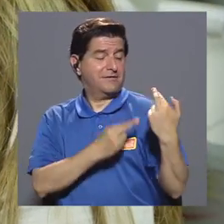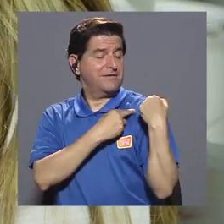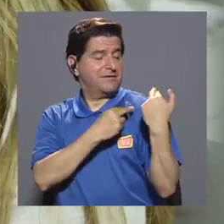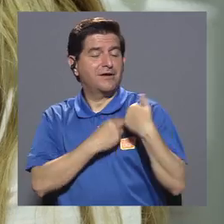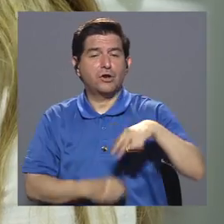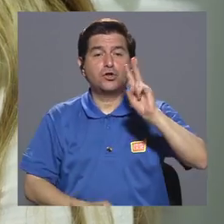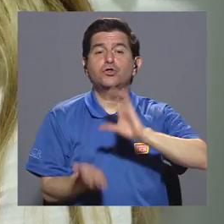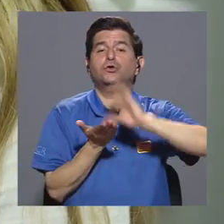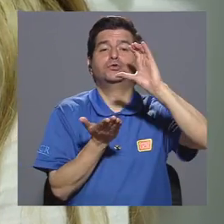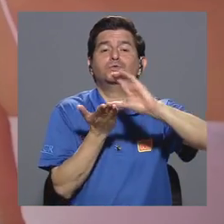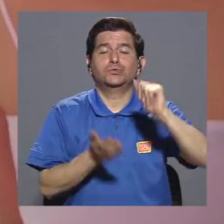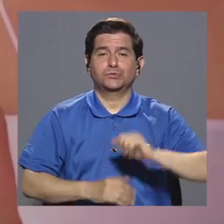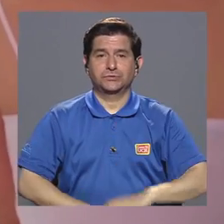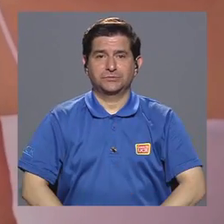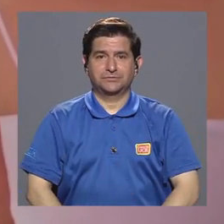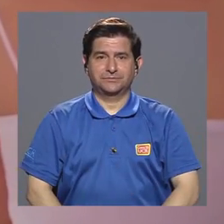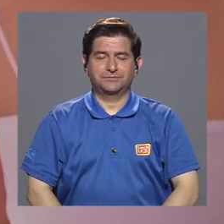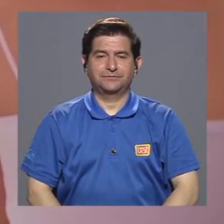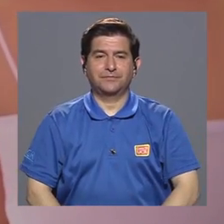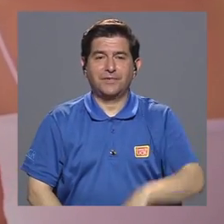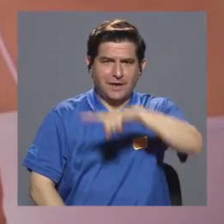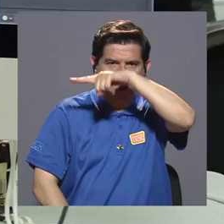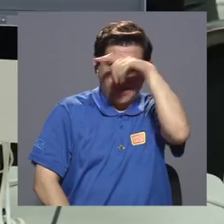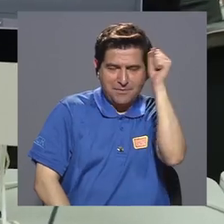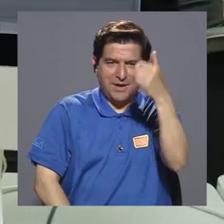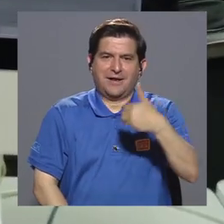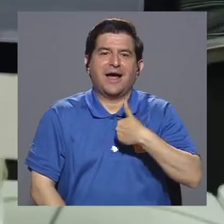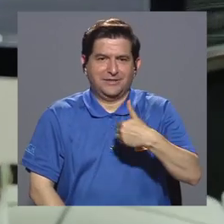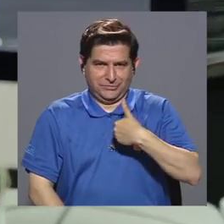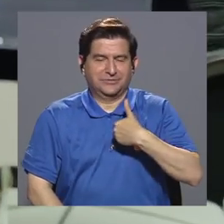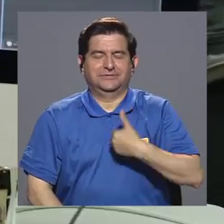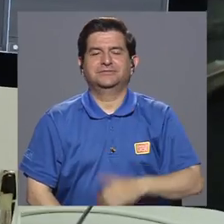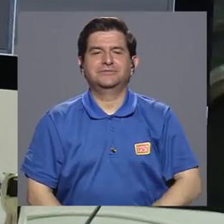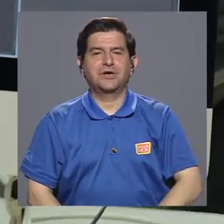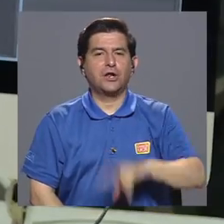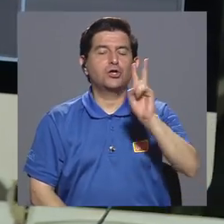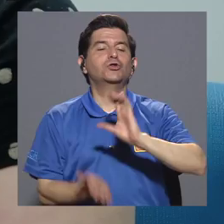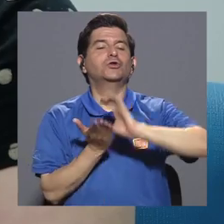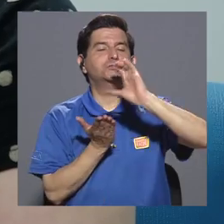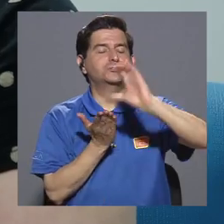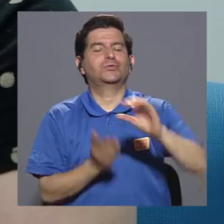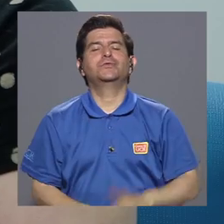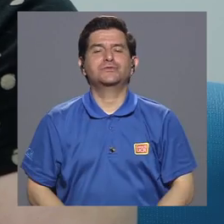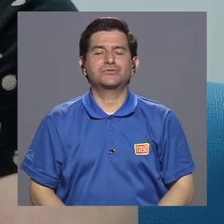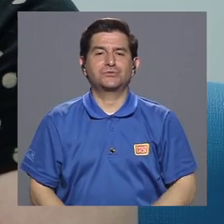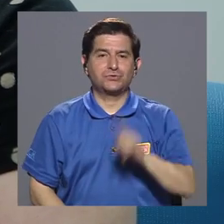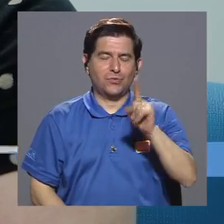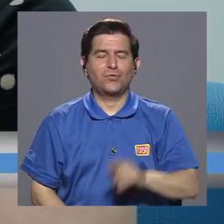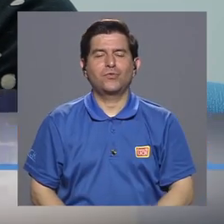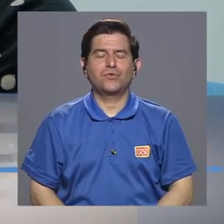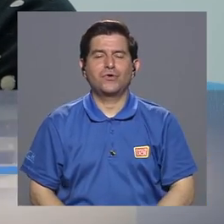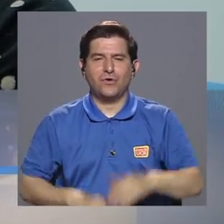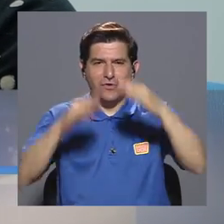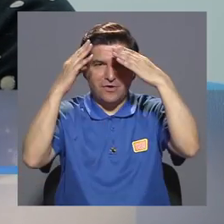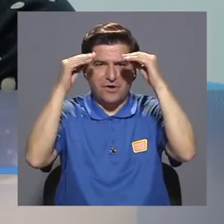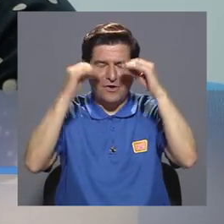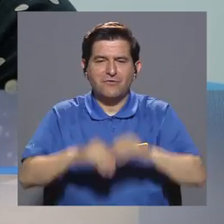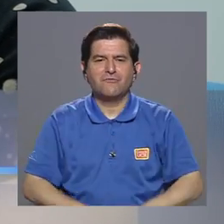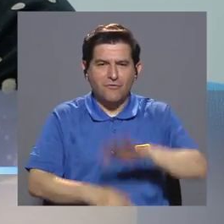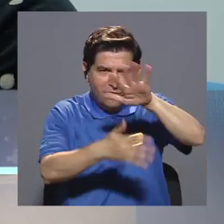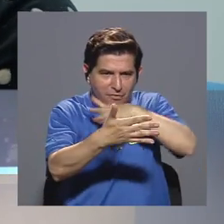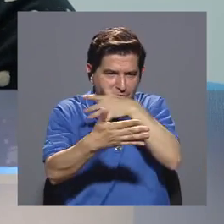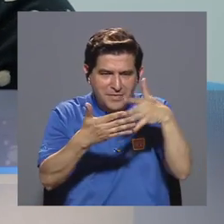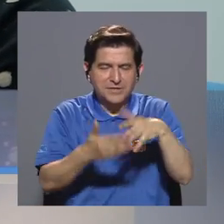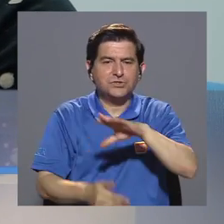tendrá a su cargo dos cursos. Para verano tenemos dos cursos, el de infografías y el de